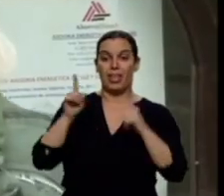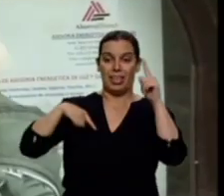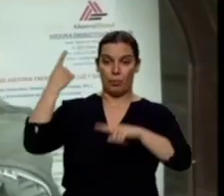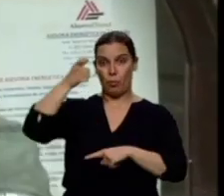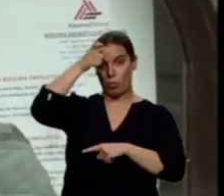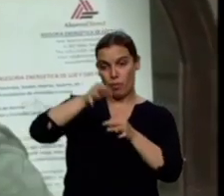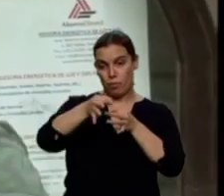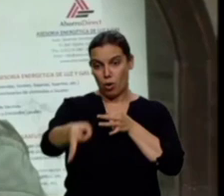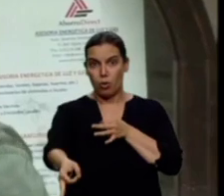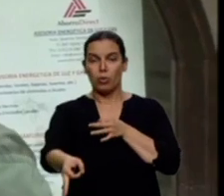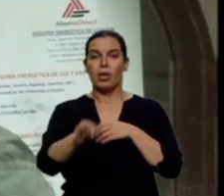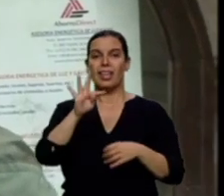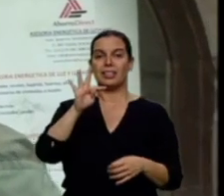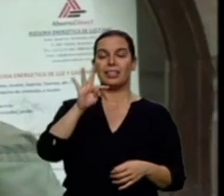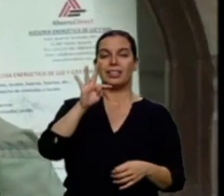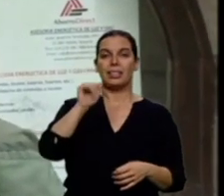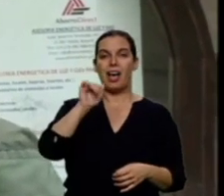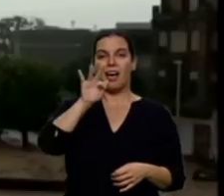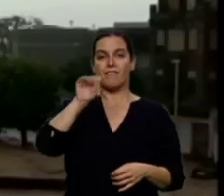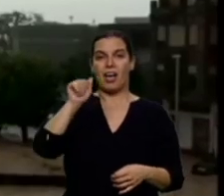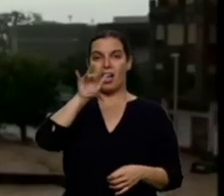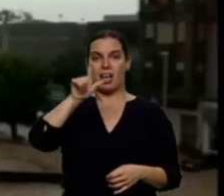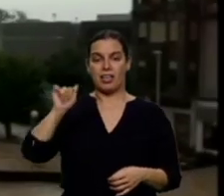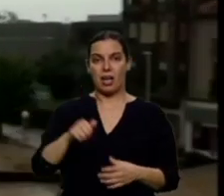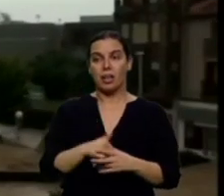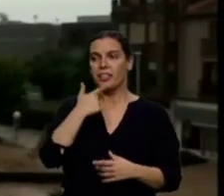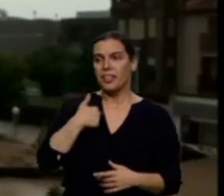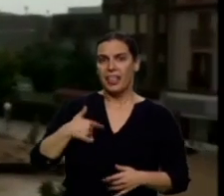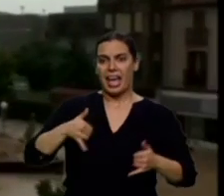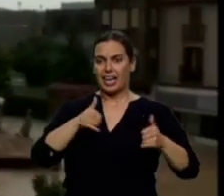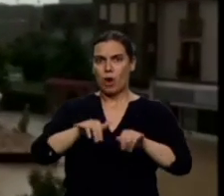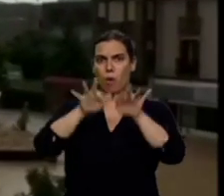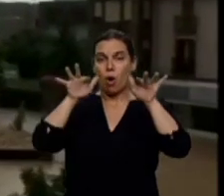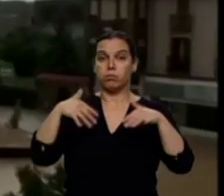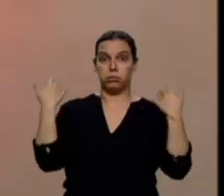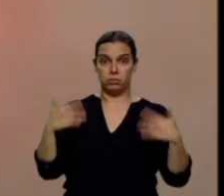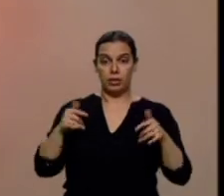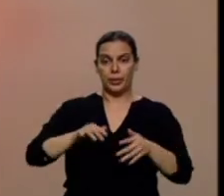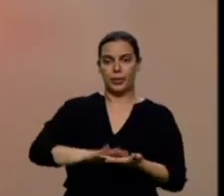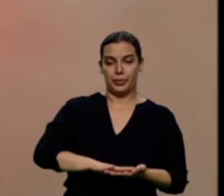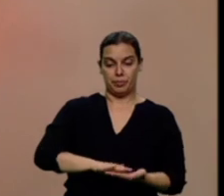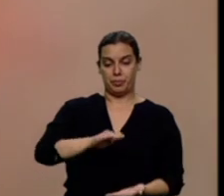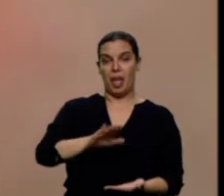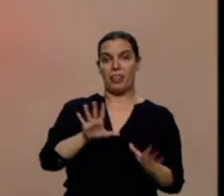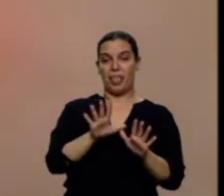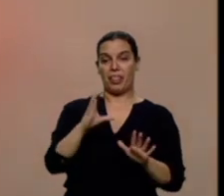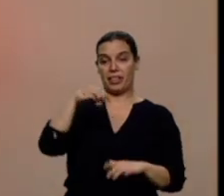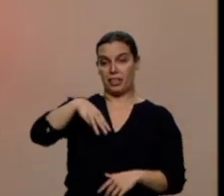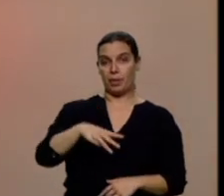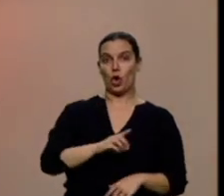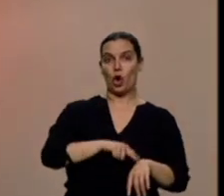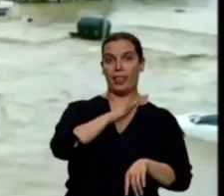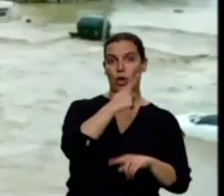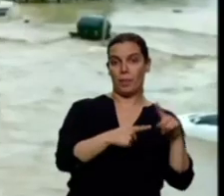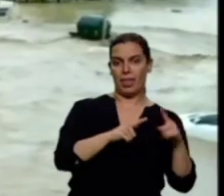mandar vídeos. Oye, que se va a sobrar el río, que va a saltar. Y vaya si saltó. De 10 centímetros de altura a las 5 y media, a casi 4 metros 5